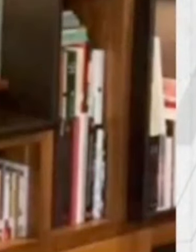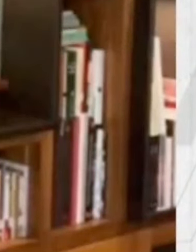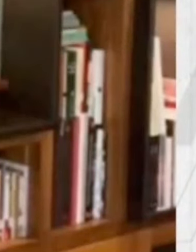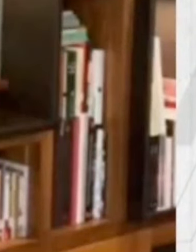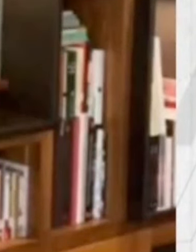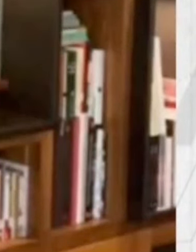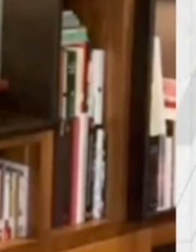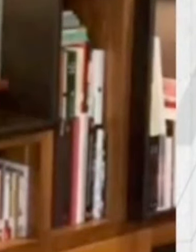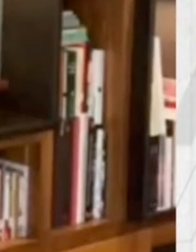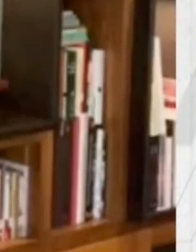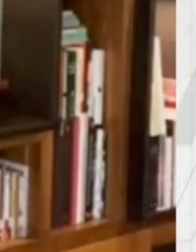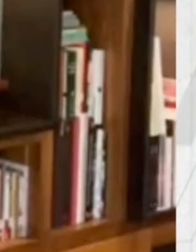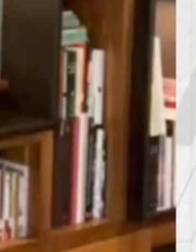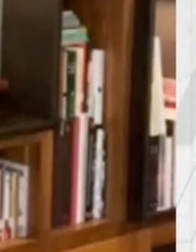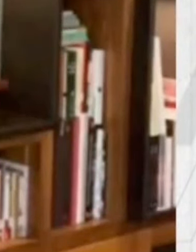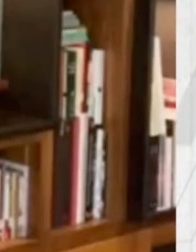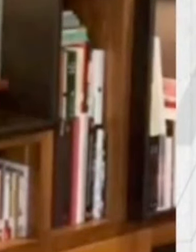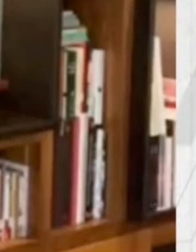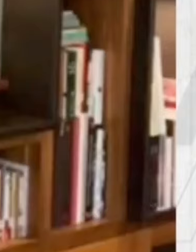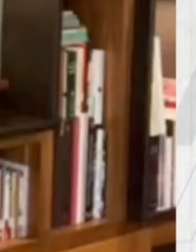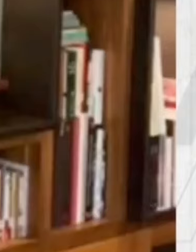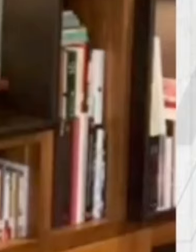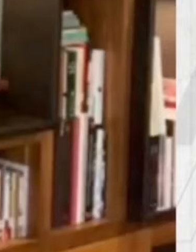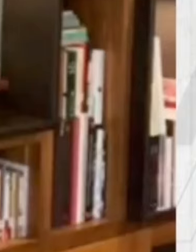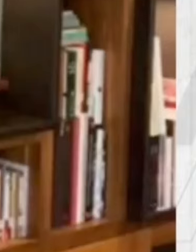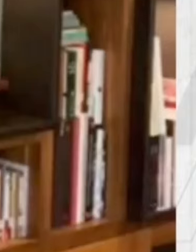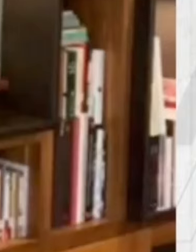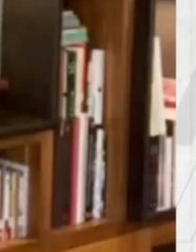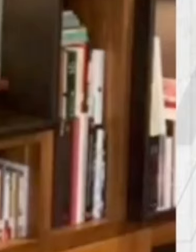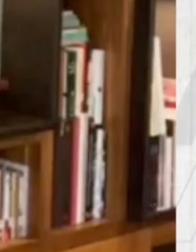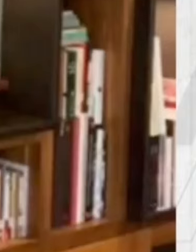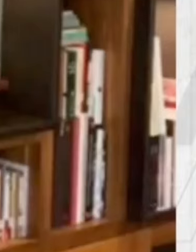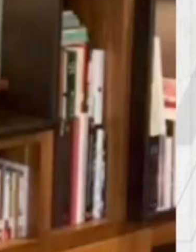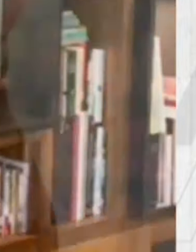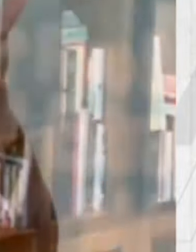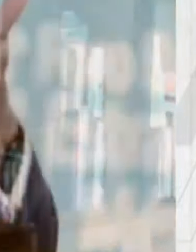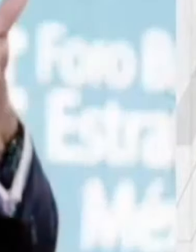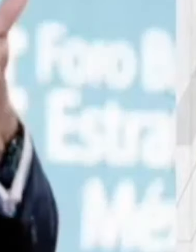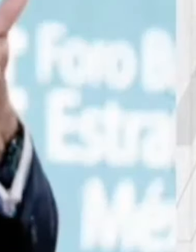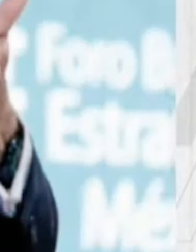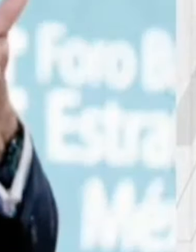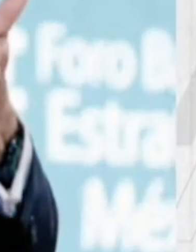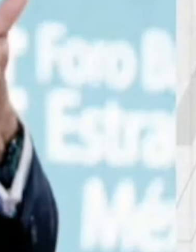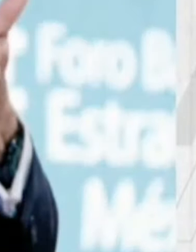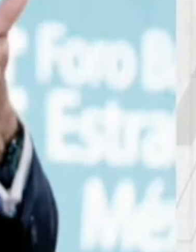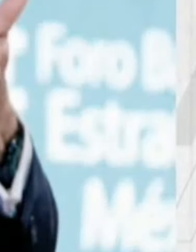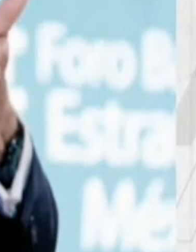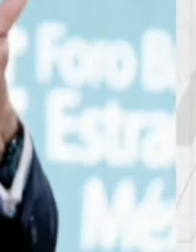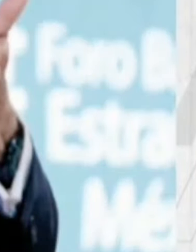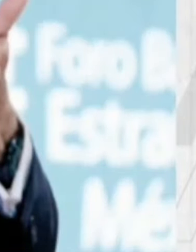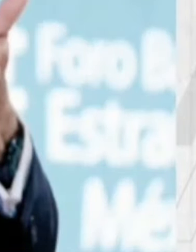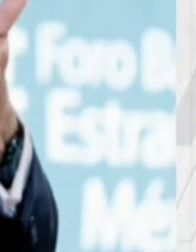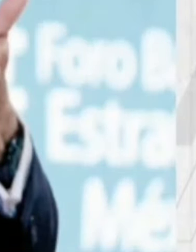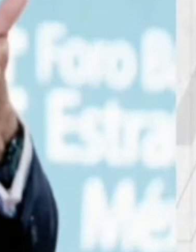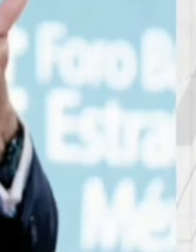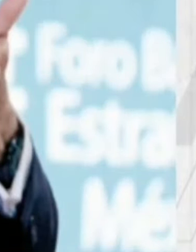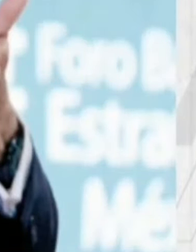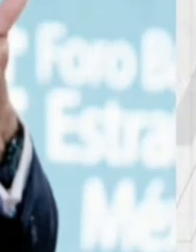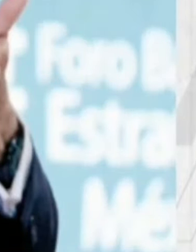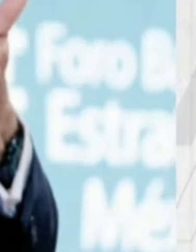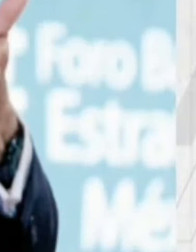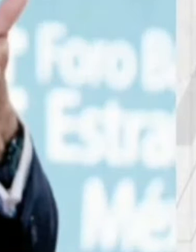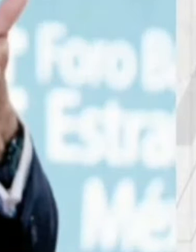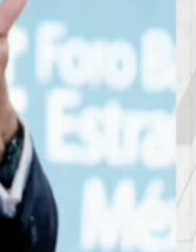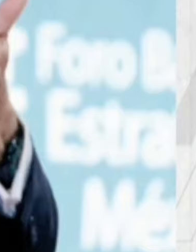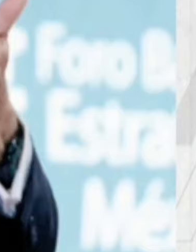que en 2022, este mismo dólar llegó a cotizarse en México en más de 25 pesos.